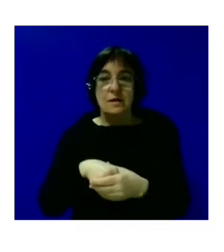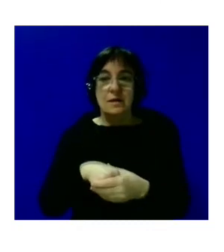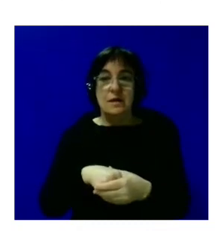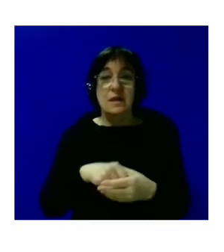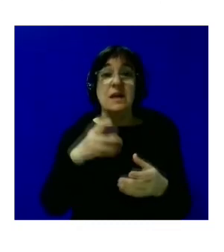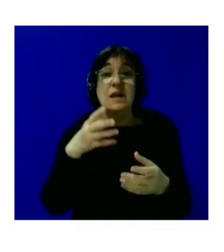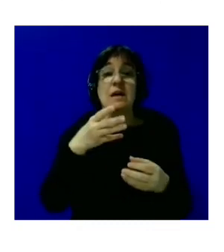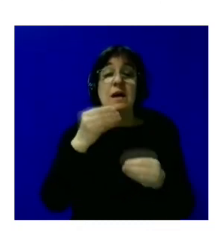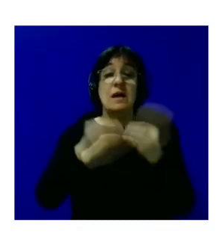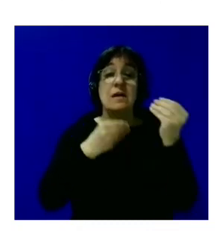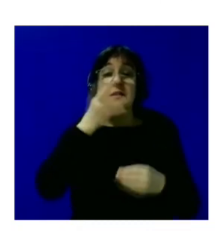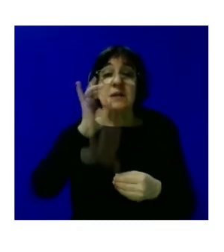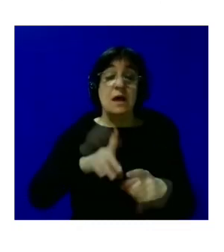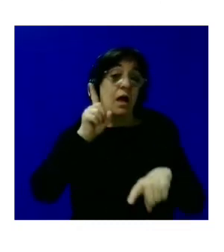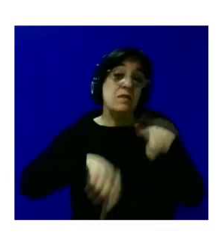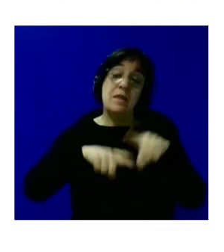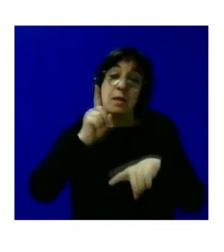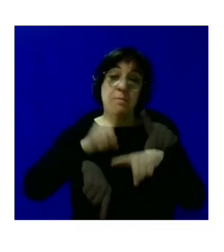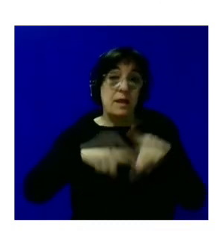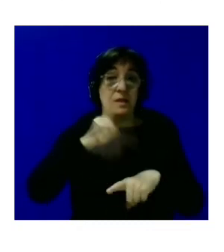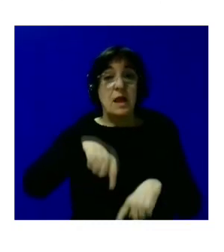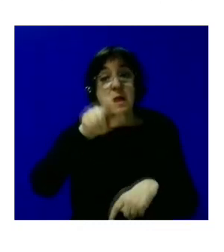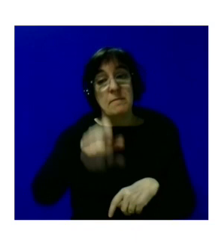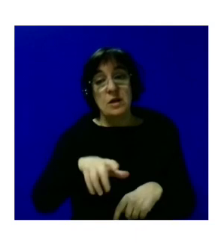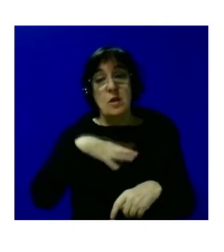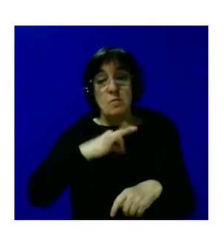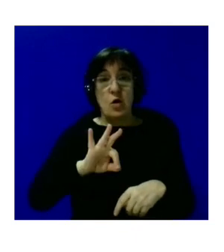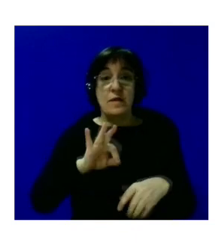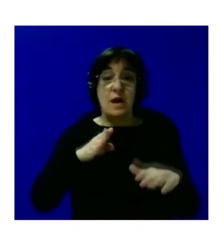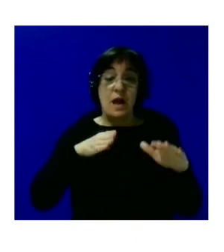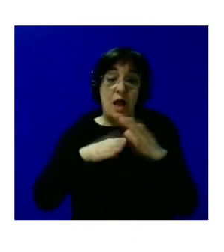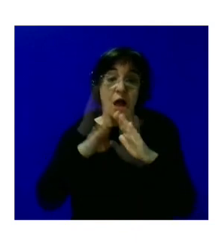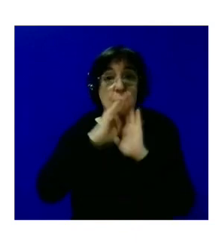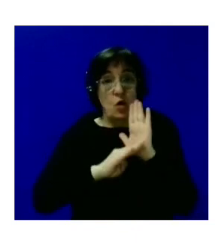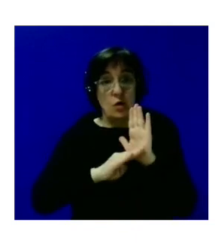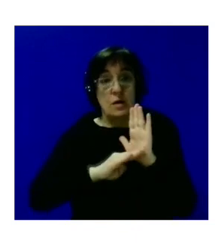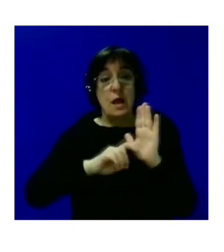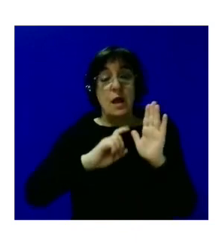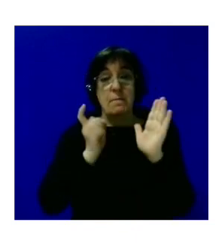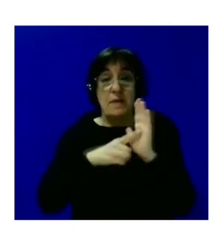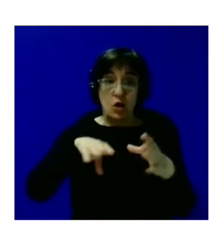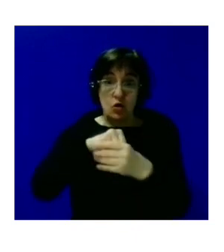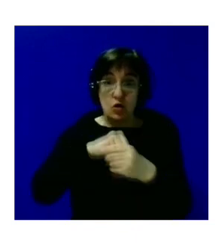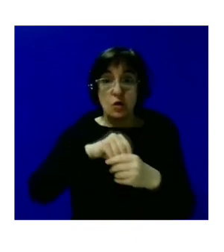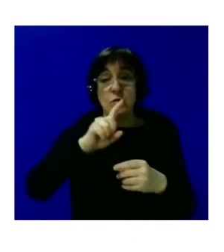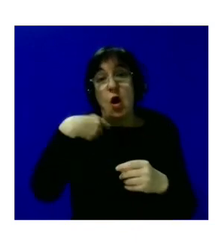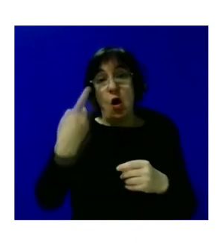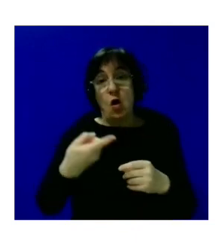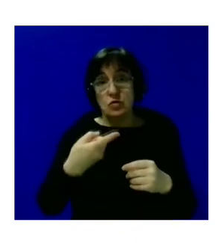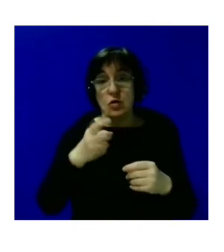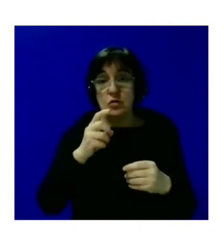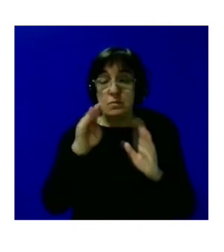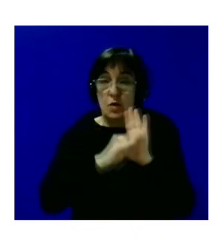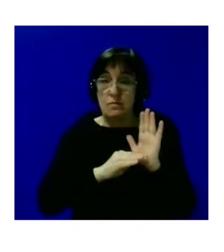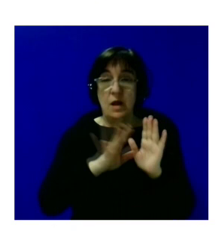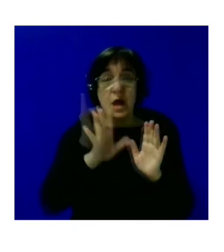implementa eso? pues dependerá un poco de si la persona puede tener acceso a los programas de plena inclusión o a otro tipo de programas pero yo creo